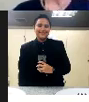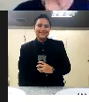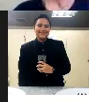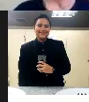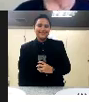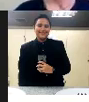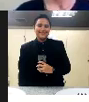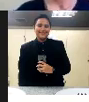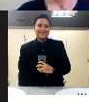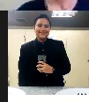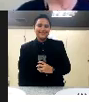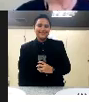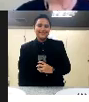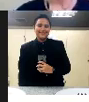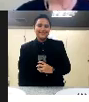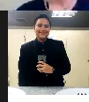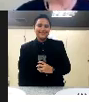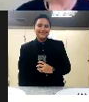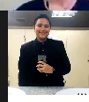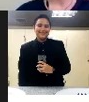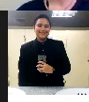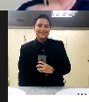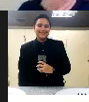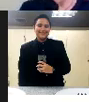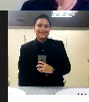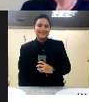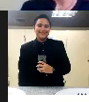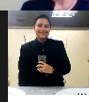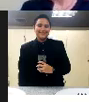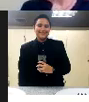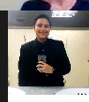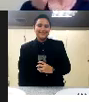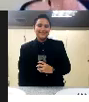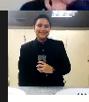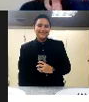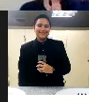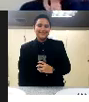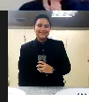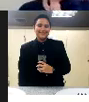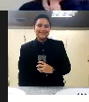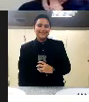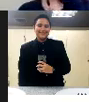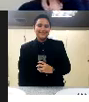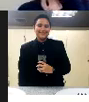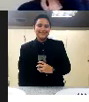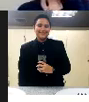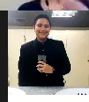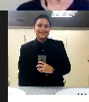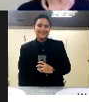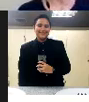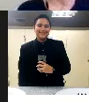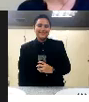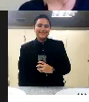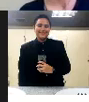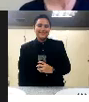tal vez ahorrarle ese tiempo a la gente que está en ese proceso y que no los cometa tan bien, ¿no?